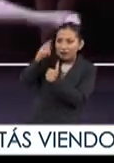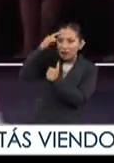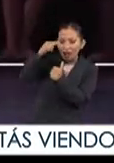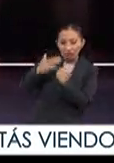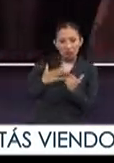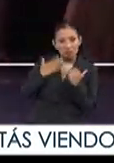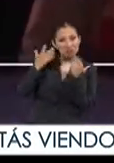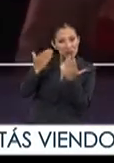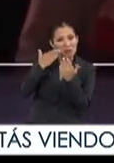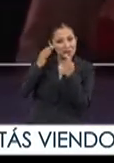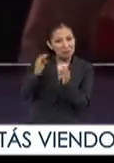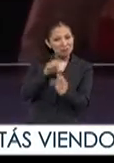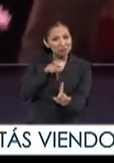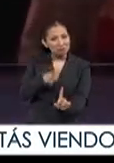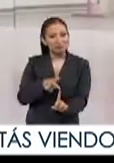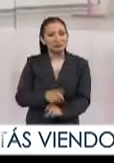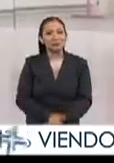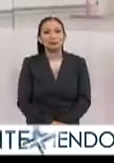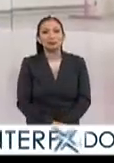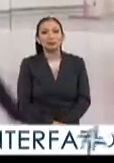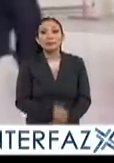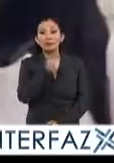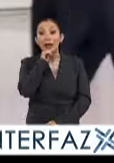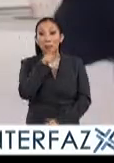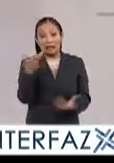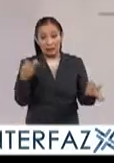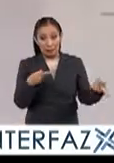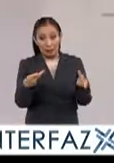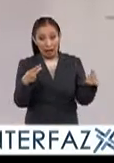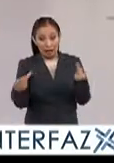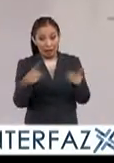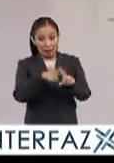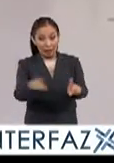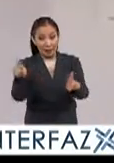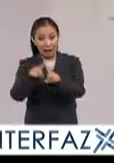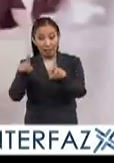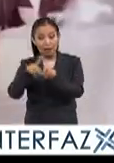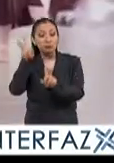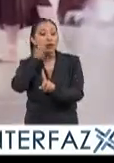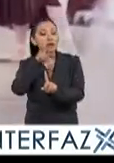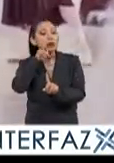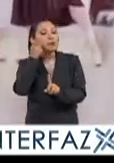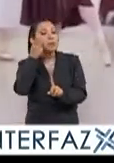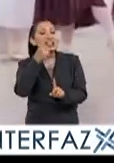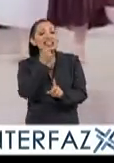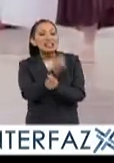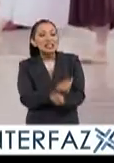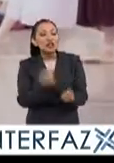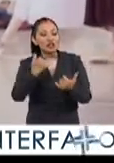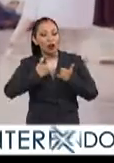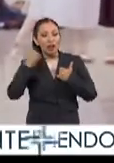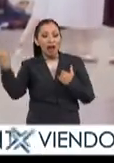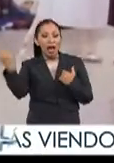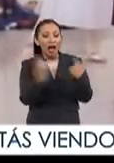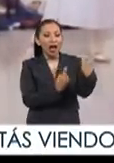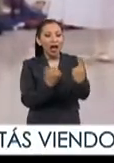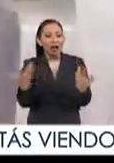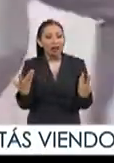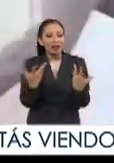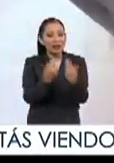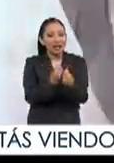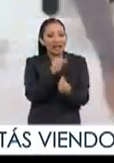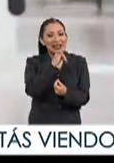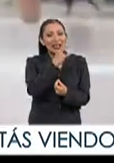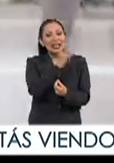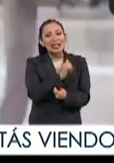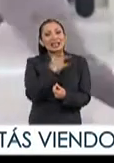crea la salud de una manera muy especial además se realizarán una serie de audiciones para que los niños y jóvenes puedan unirse a la